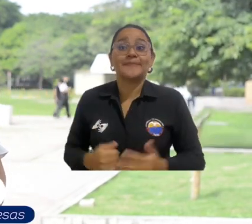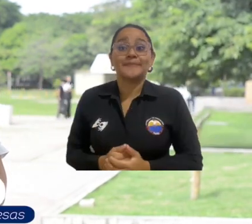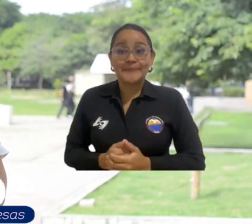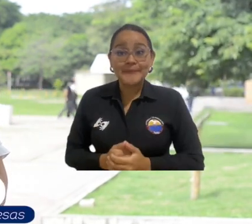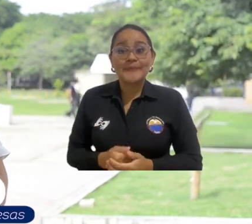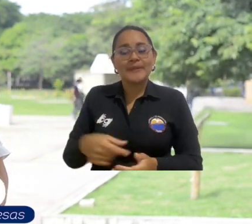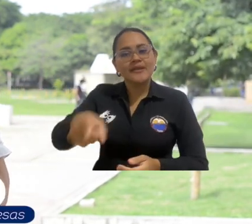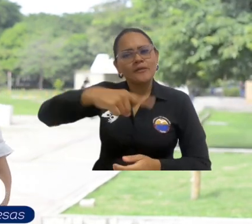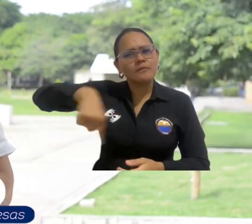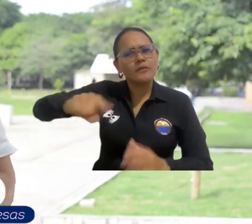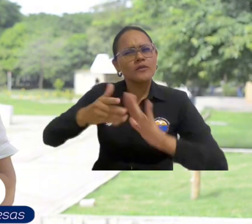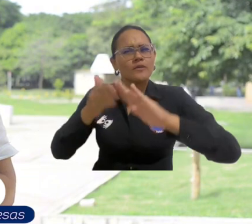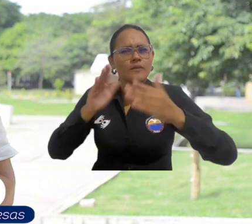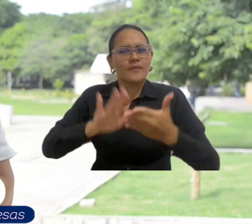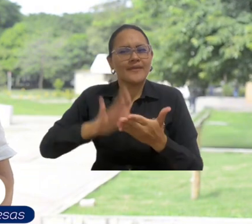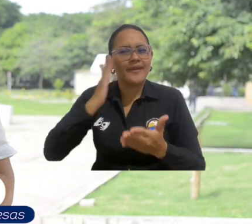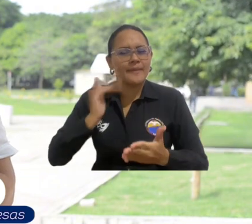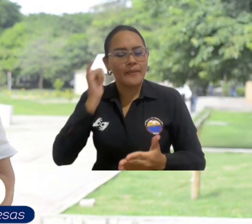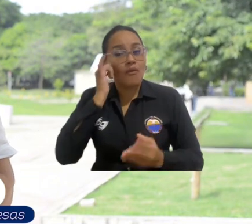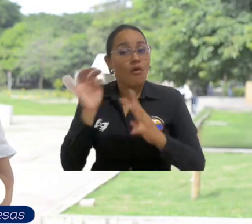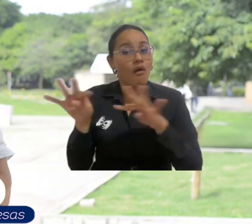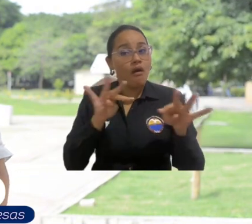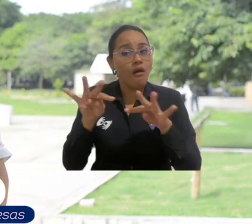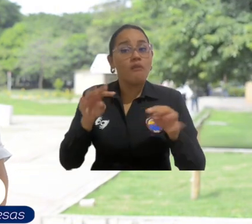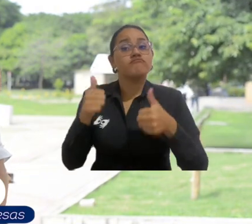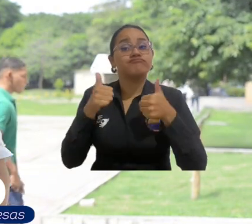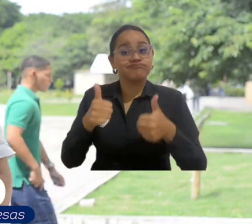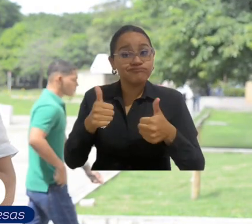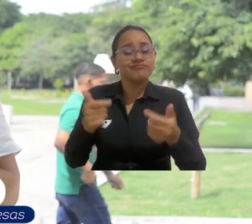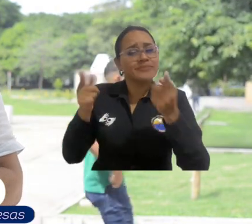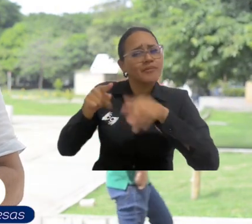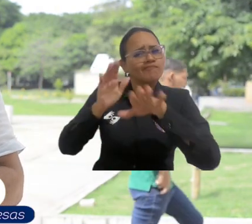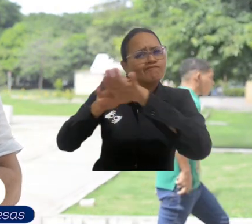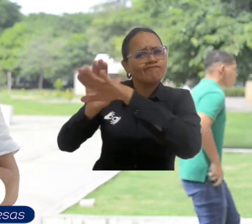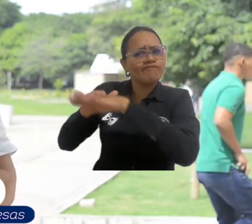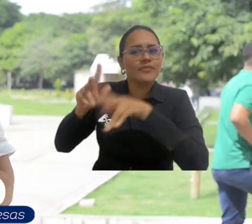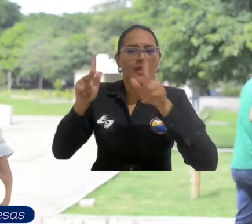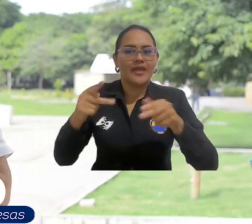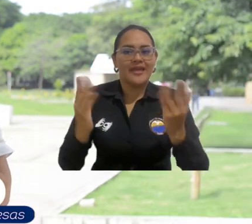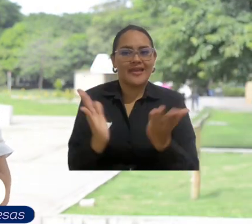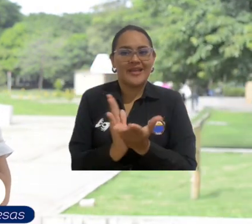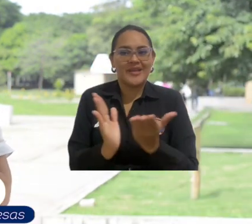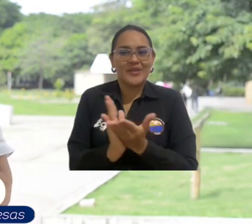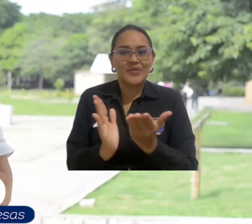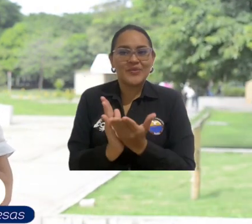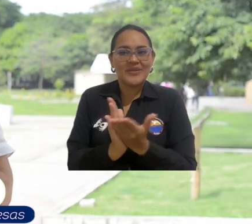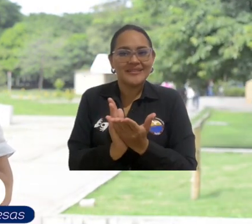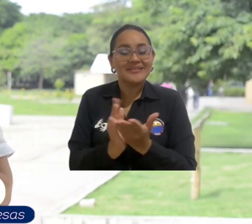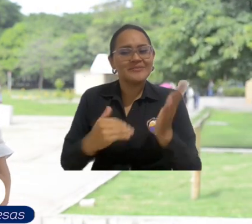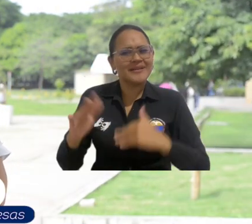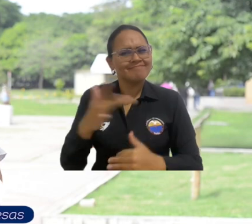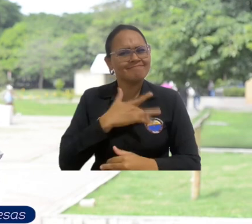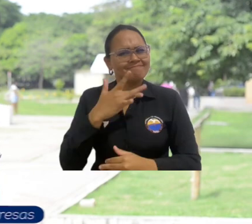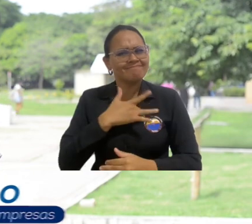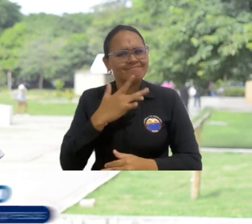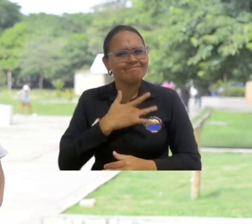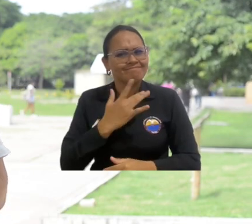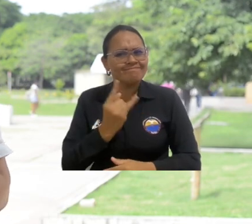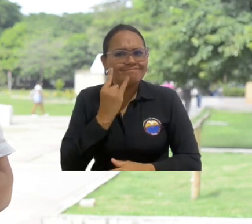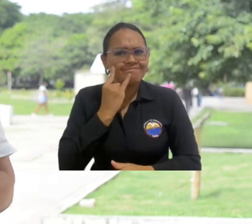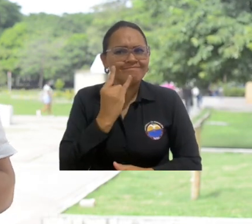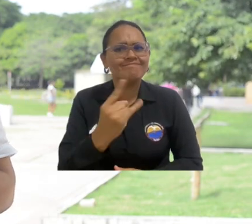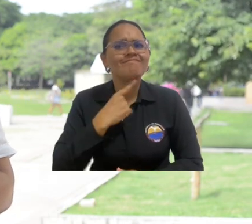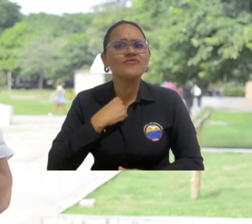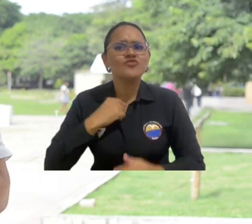de nuestra comunidad académica invitando también a los estudiantes a que se inclinen